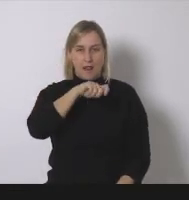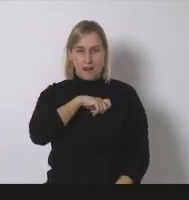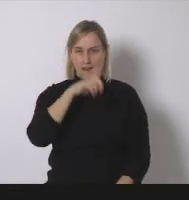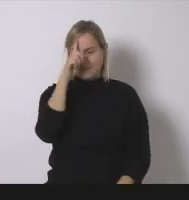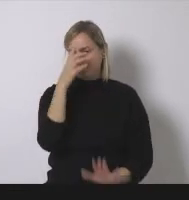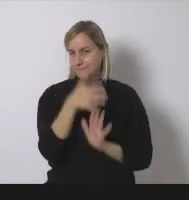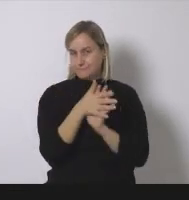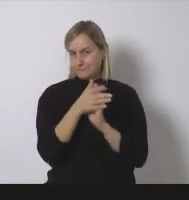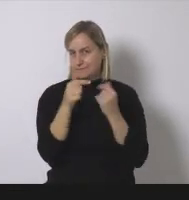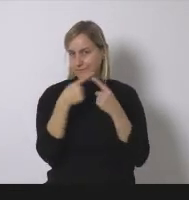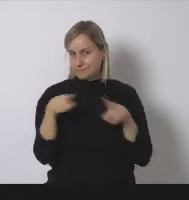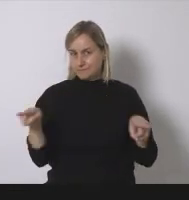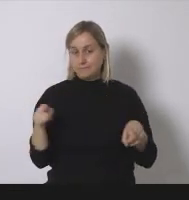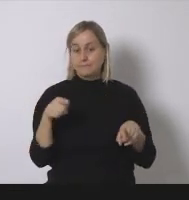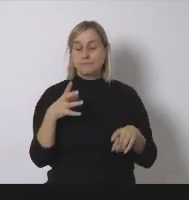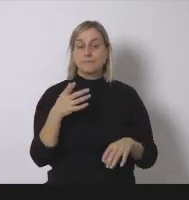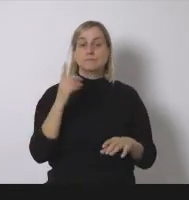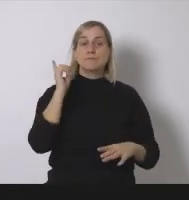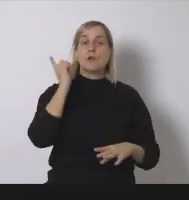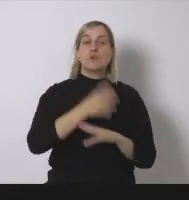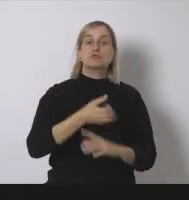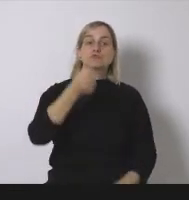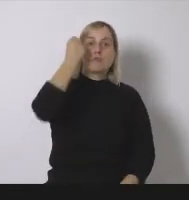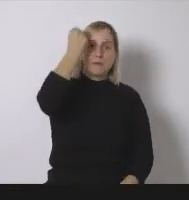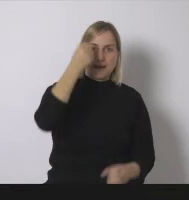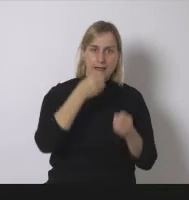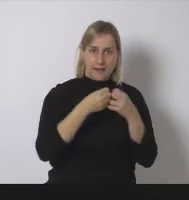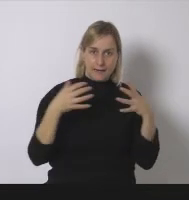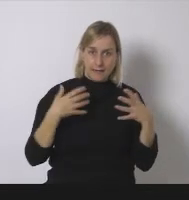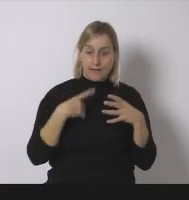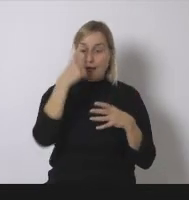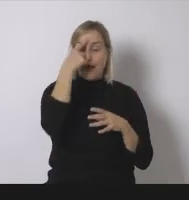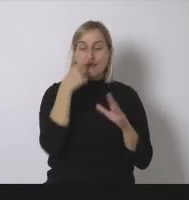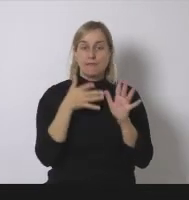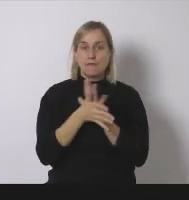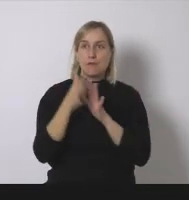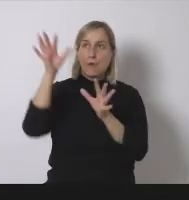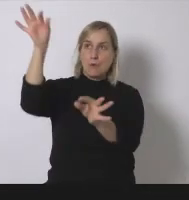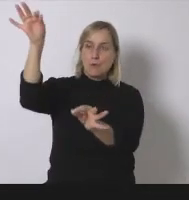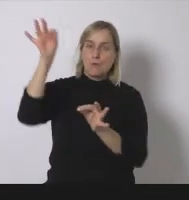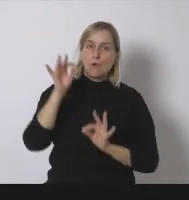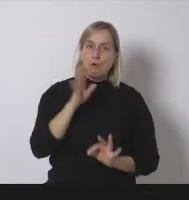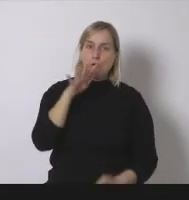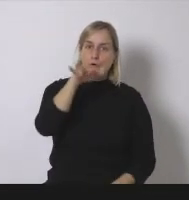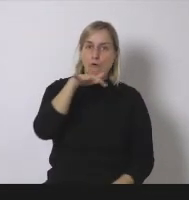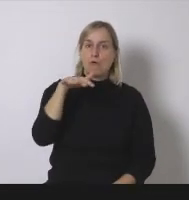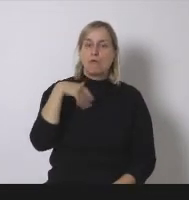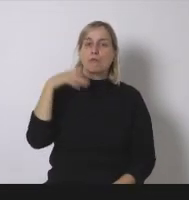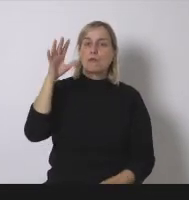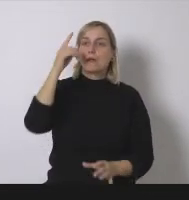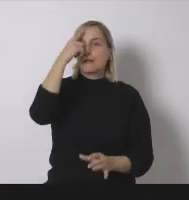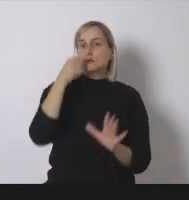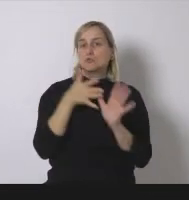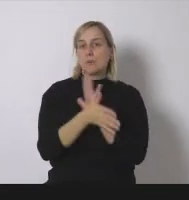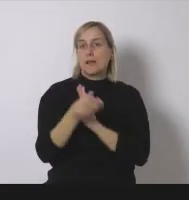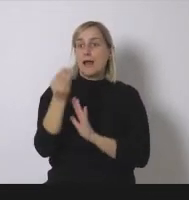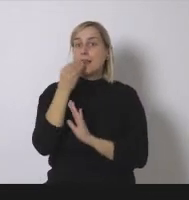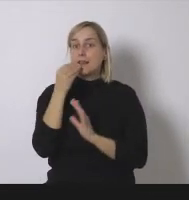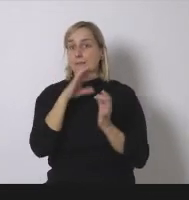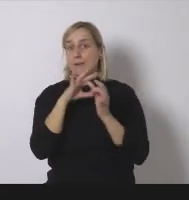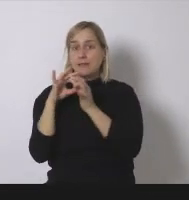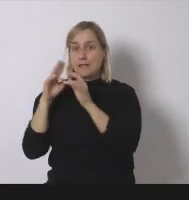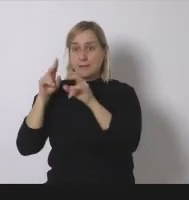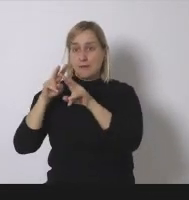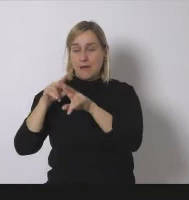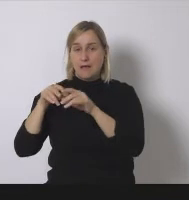cogemos nuestra definición a partir de la de soberanía alimentaria de la vía campesina así pues es un paralelismo